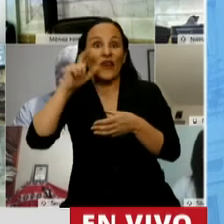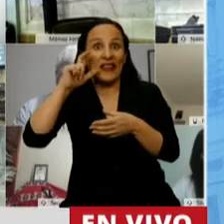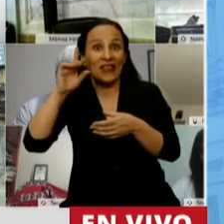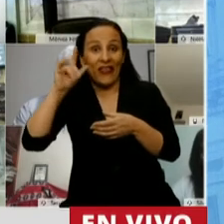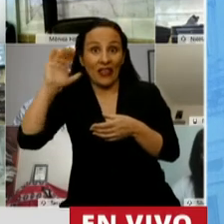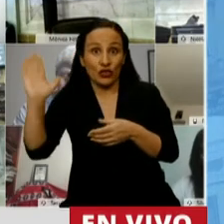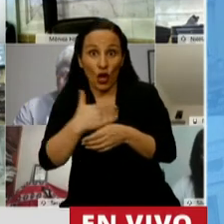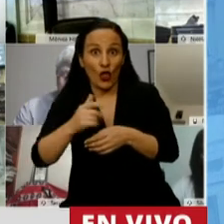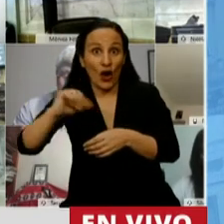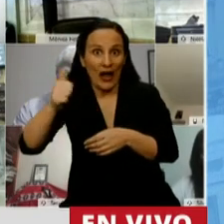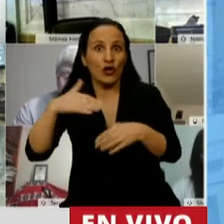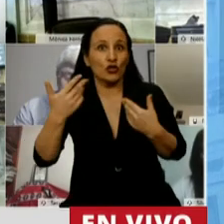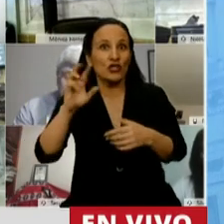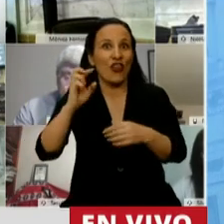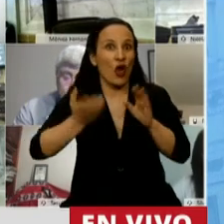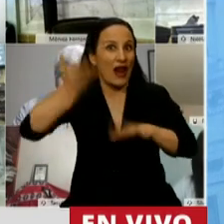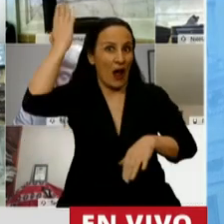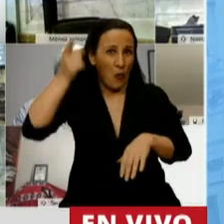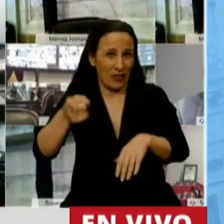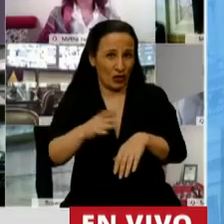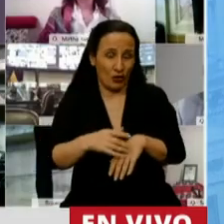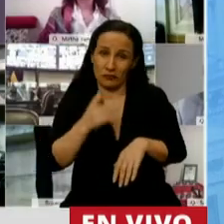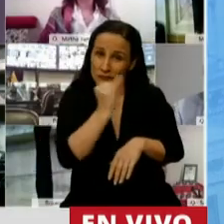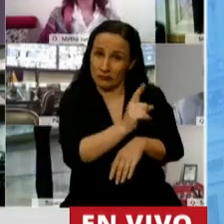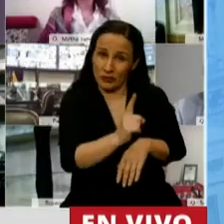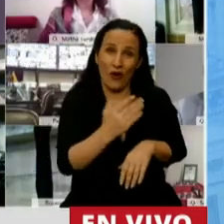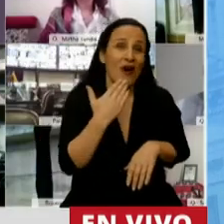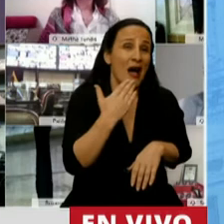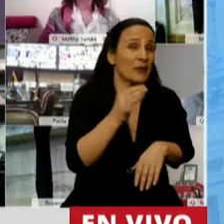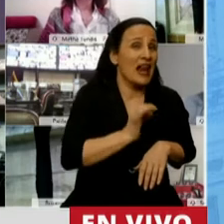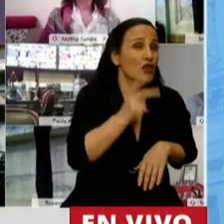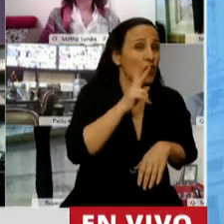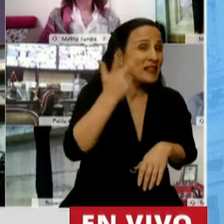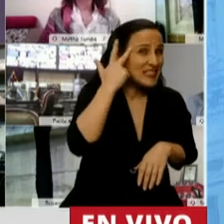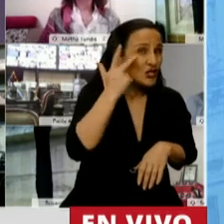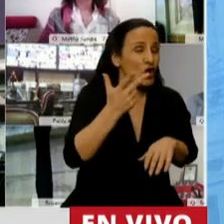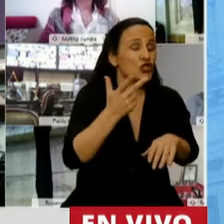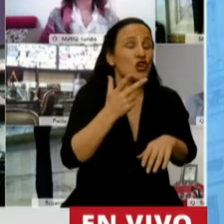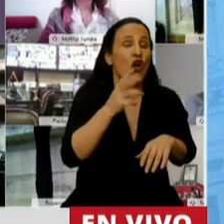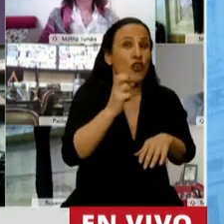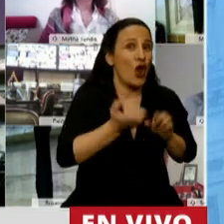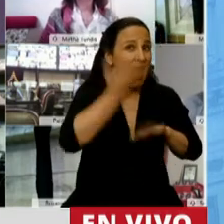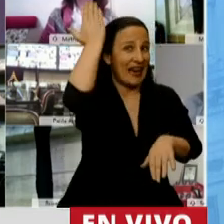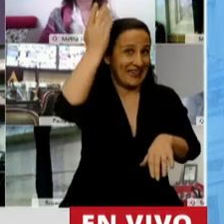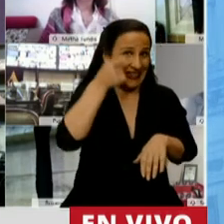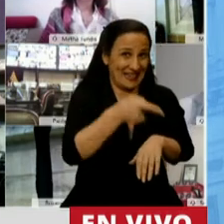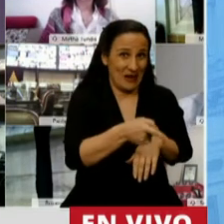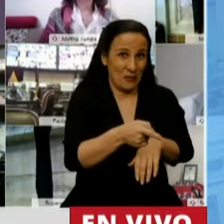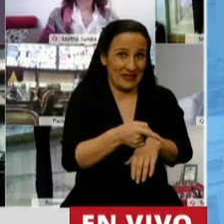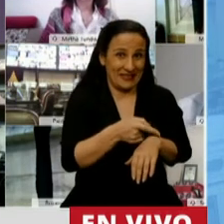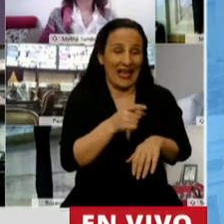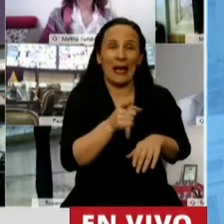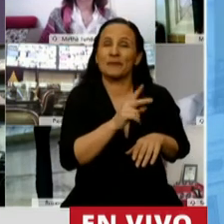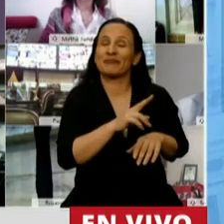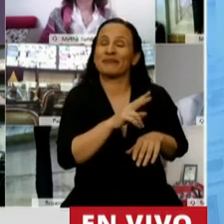diputada que no es así. El aumento del dólar comenzó en abril del 2018. Seis meses después de la elección de